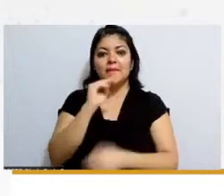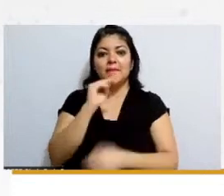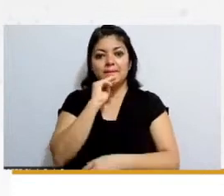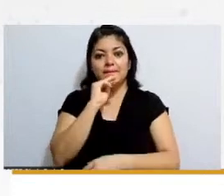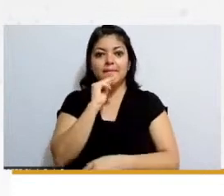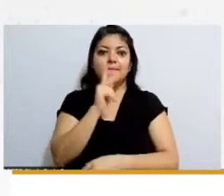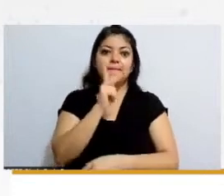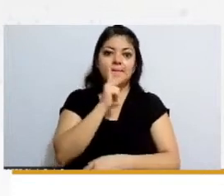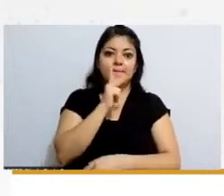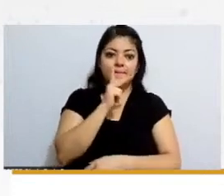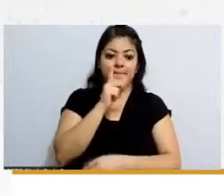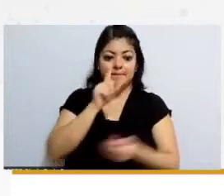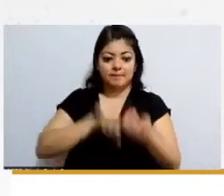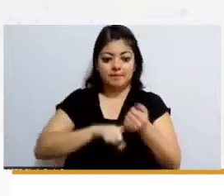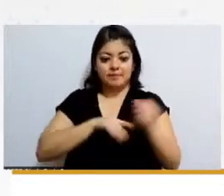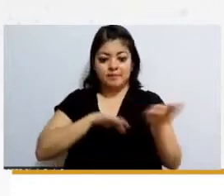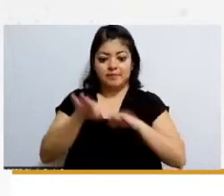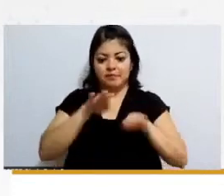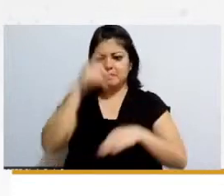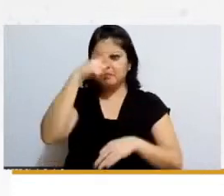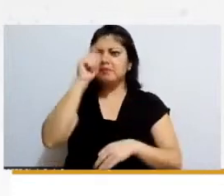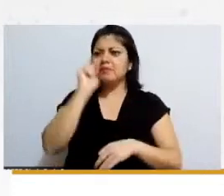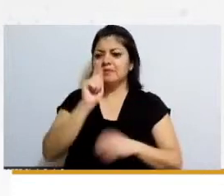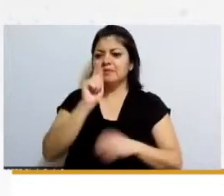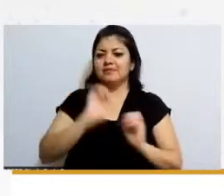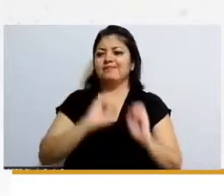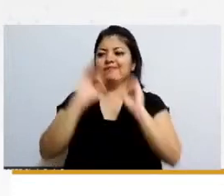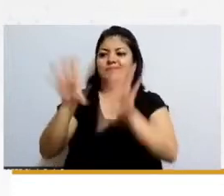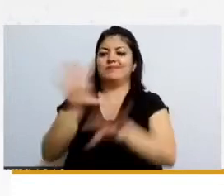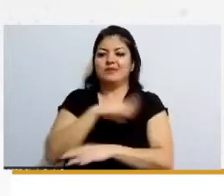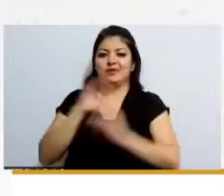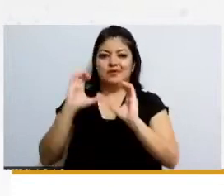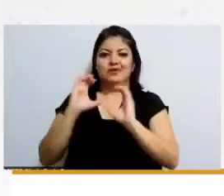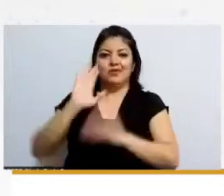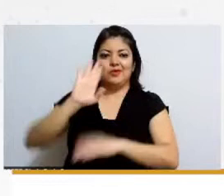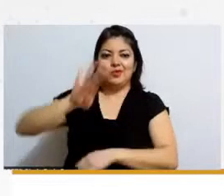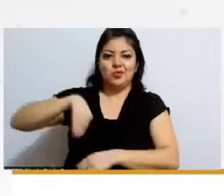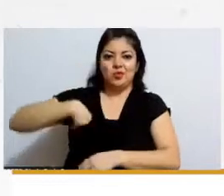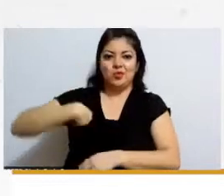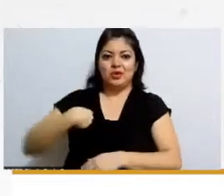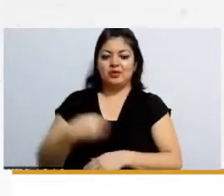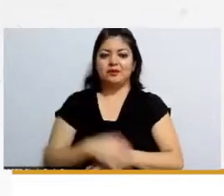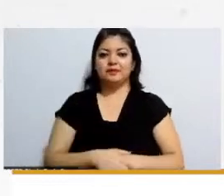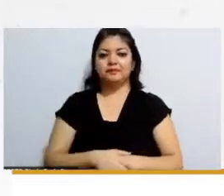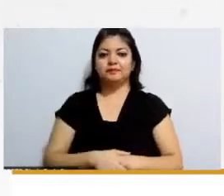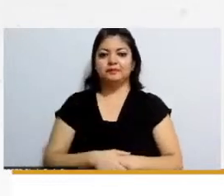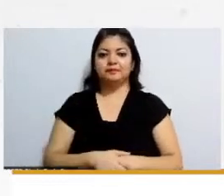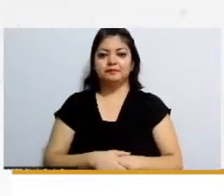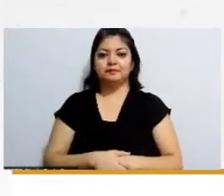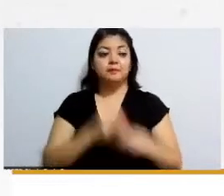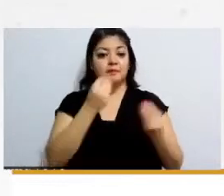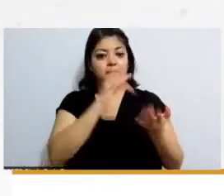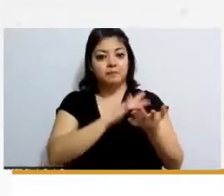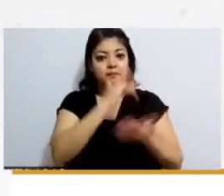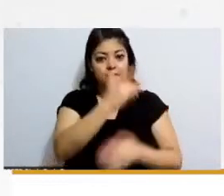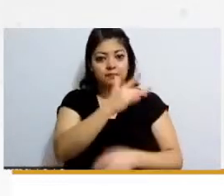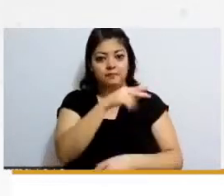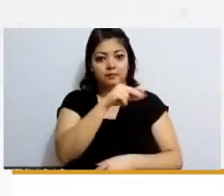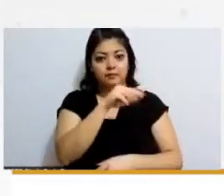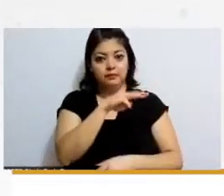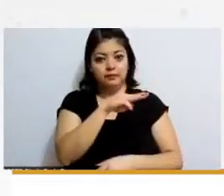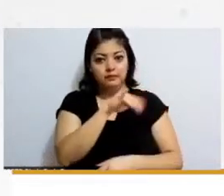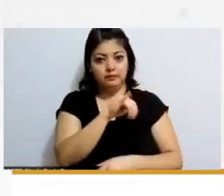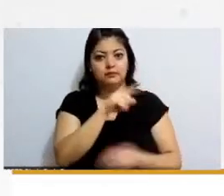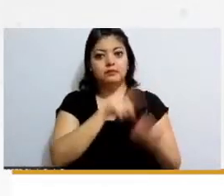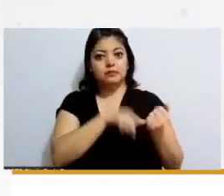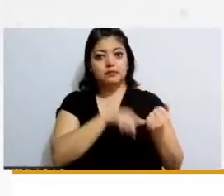trabajadores para el acceso de las guarderías. Gracias. Noami, muchísimas gracias y pues por todo